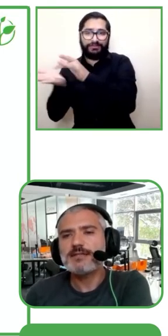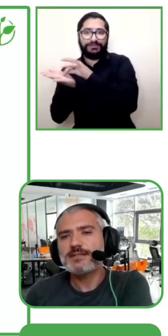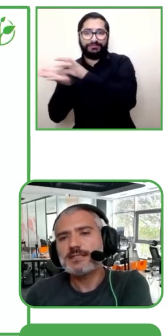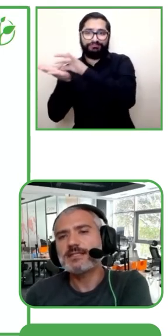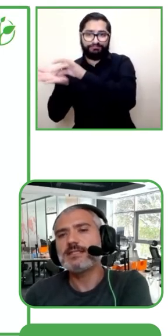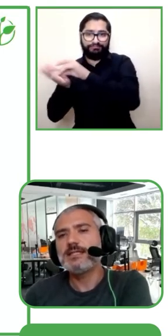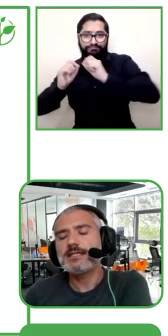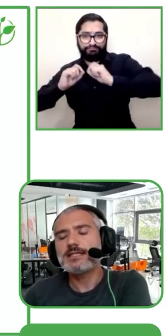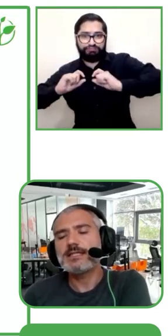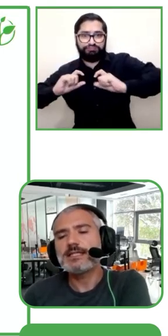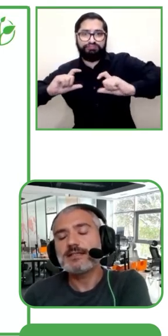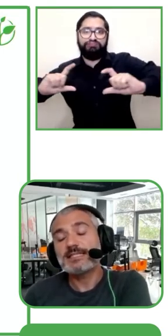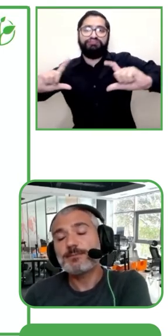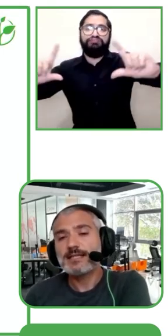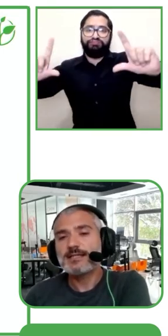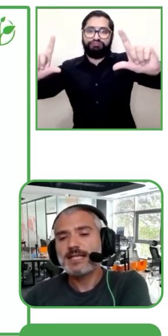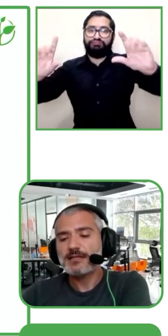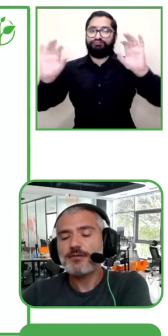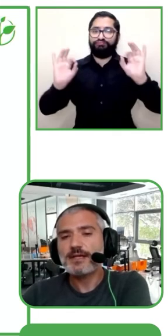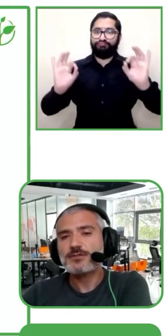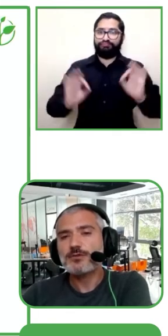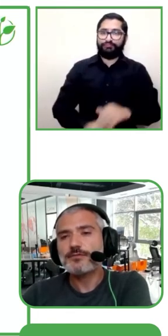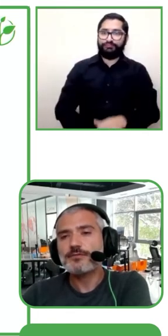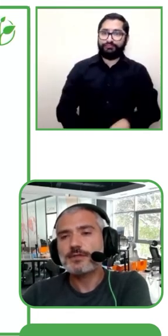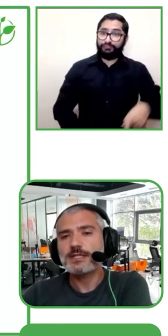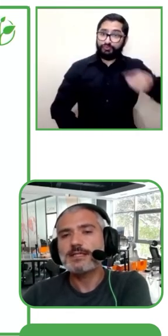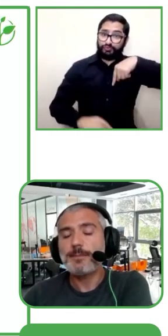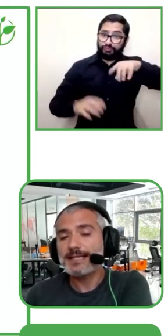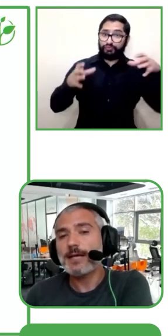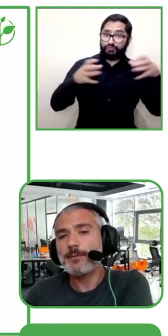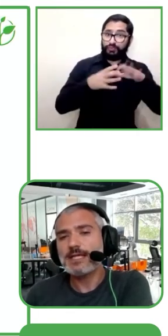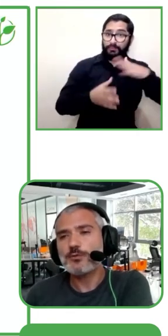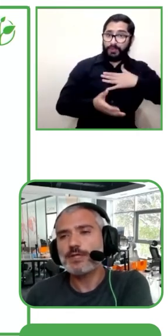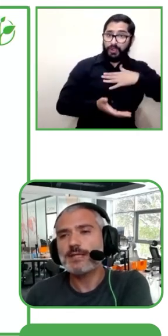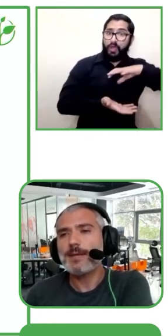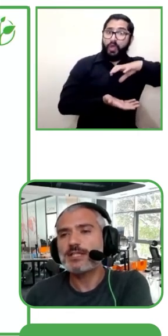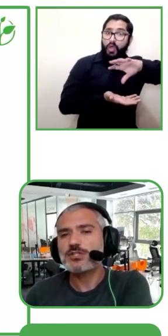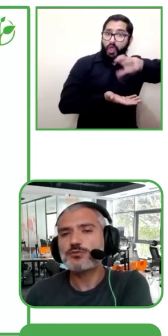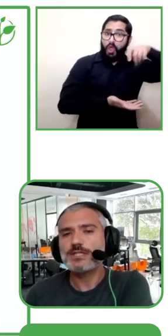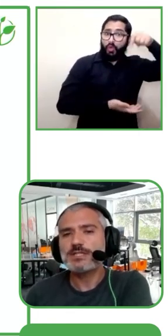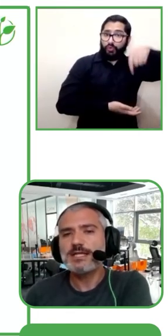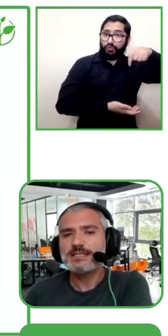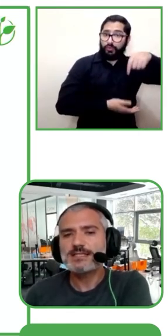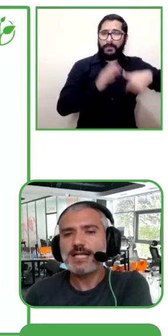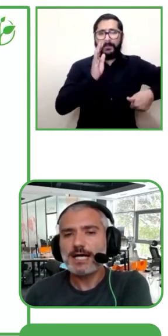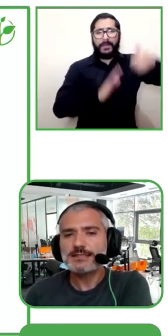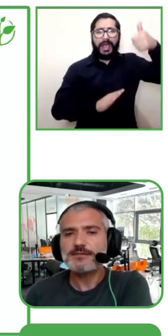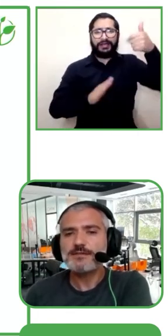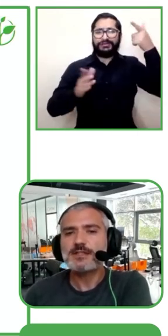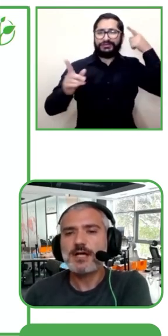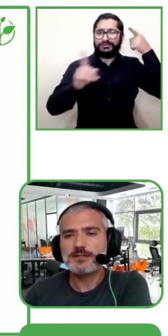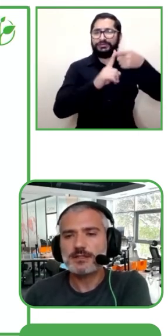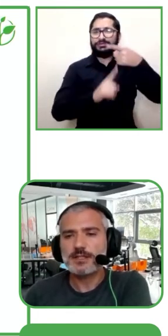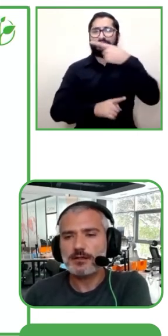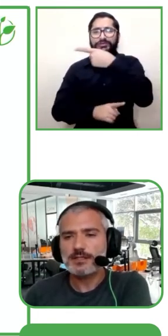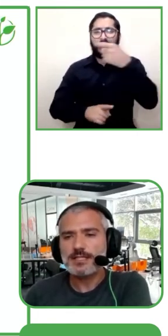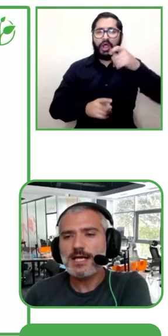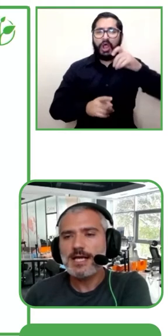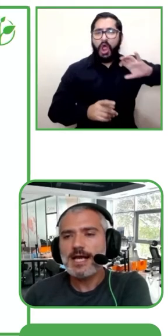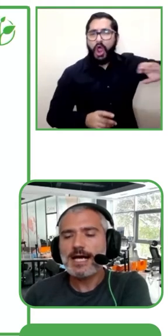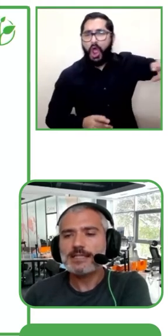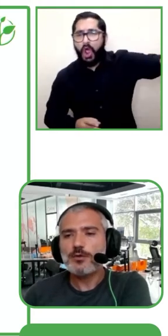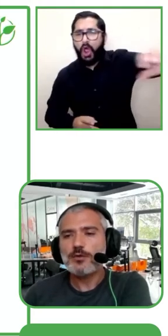nación tenemos más de 100 lugares accesibles y a pesar de los efectos negativos de la pandemia pudimos